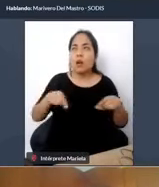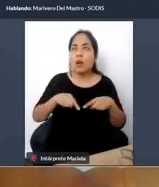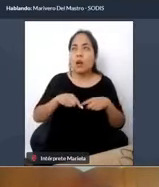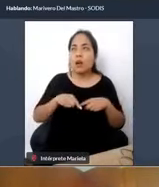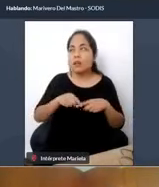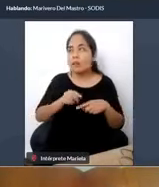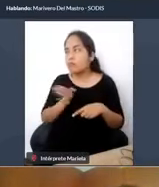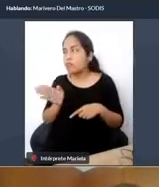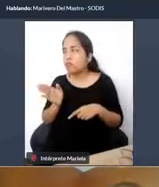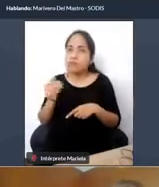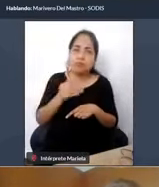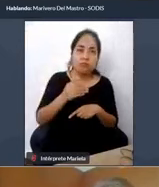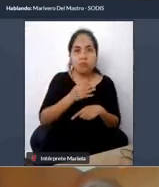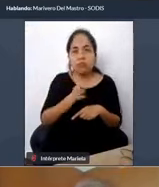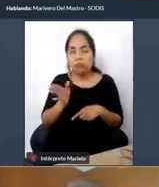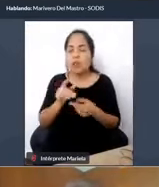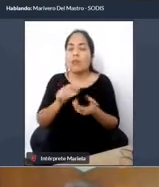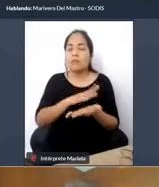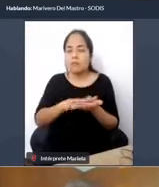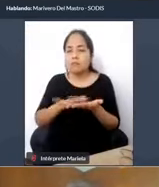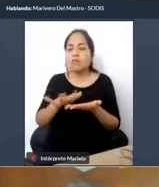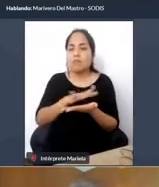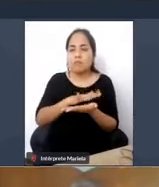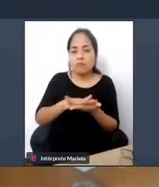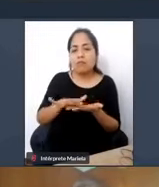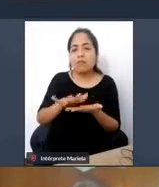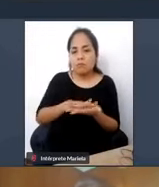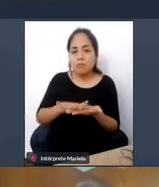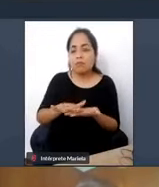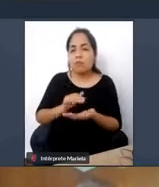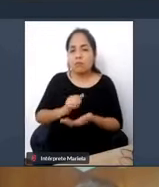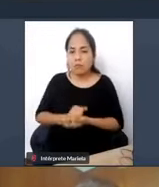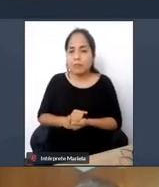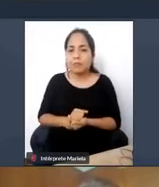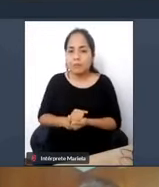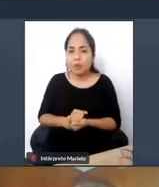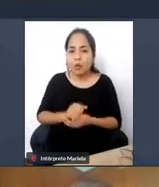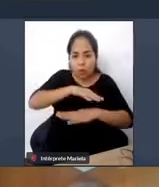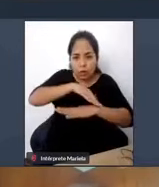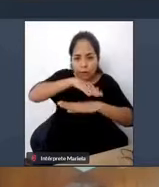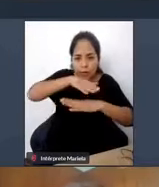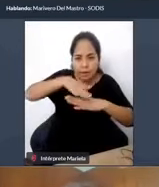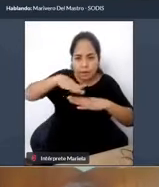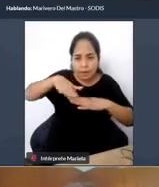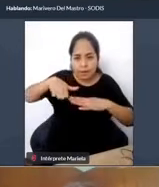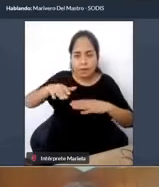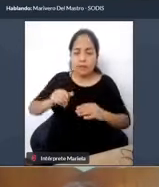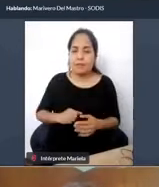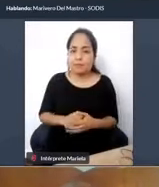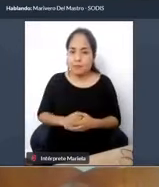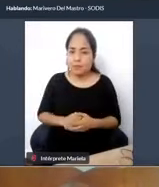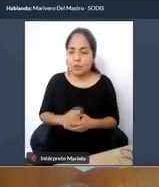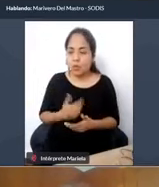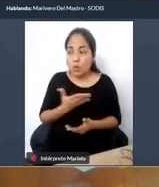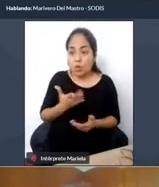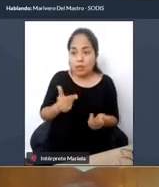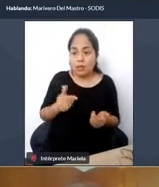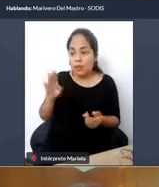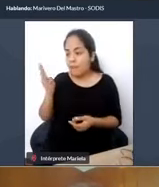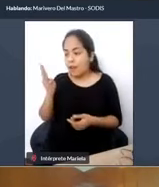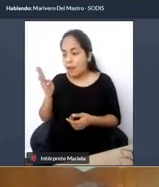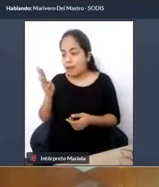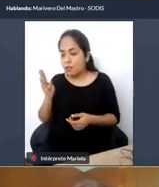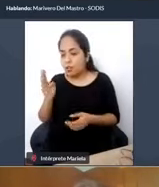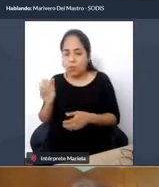informar sobre las rutas, sobre en dónde se encuentran los servicios higiénicos o qué ruta